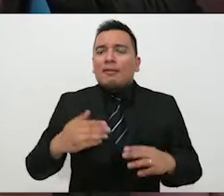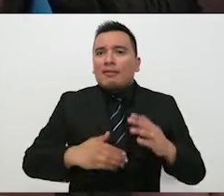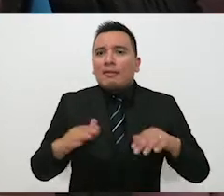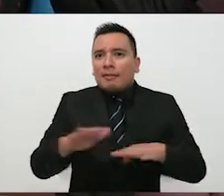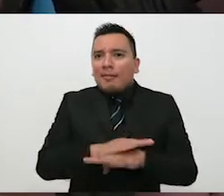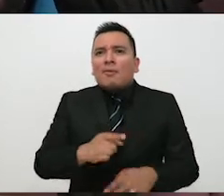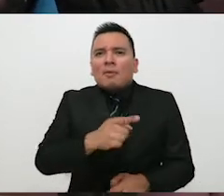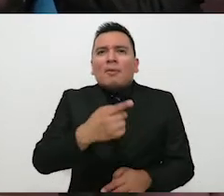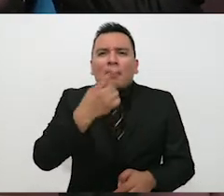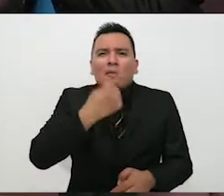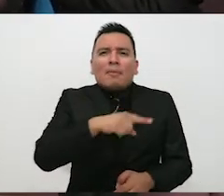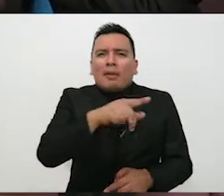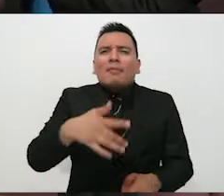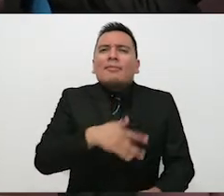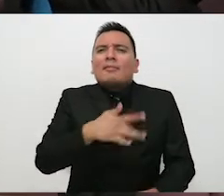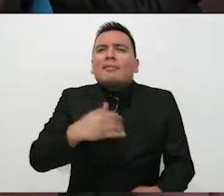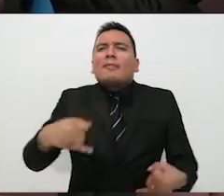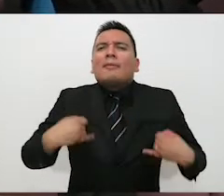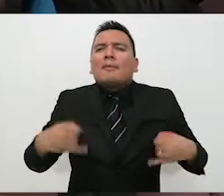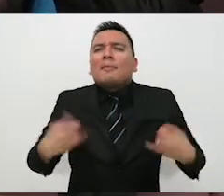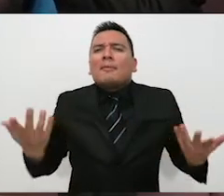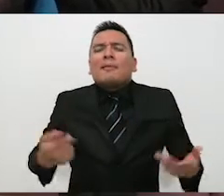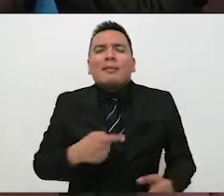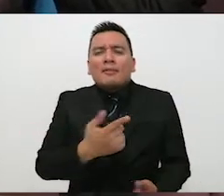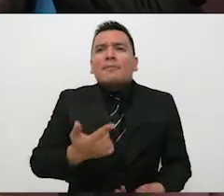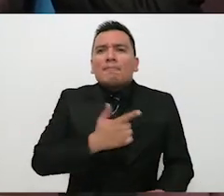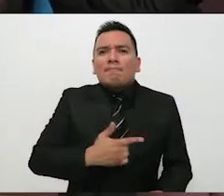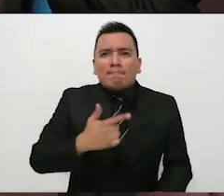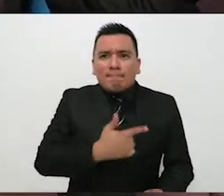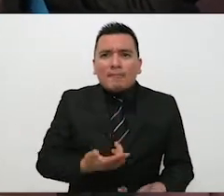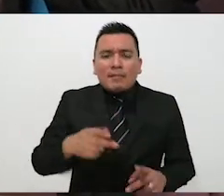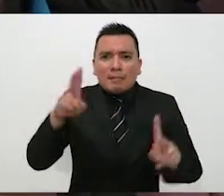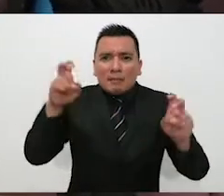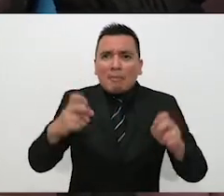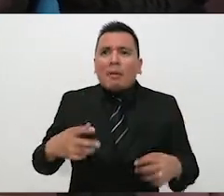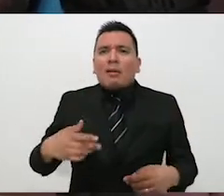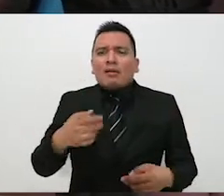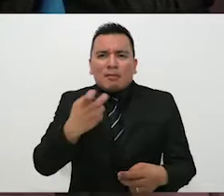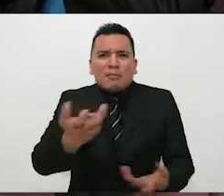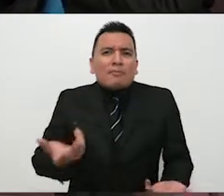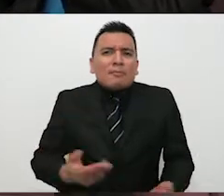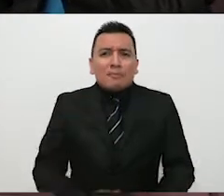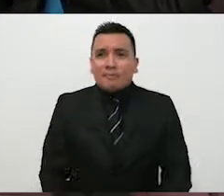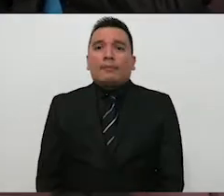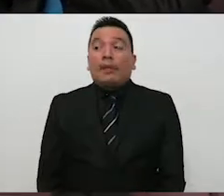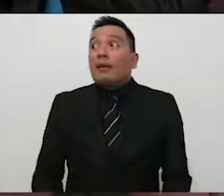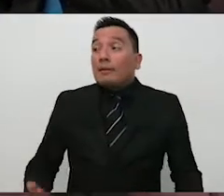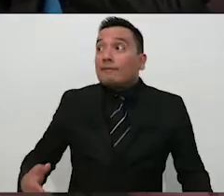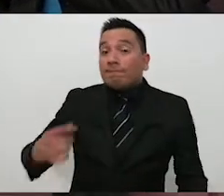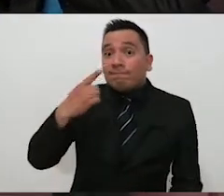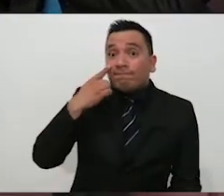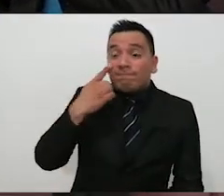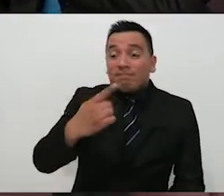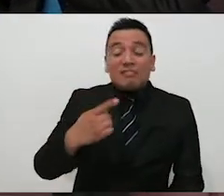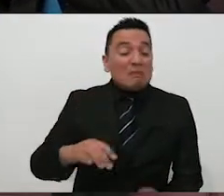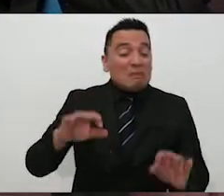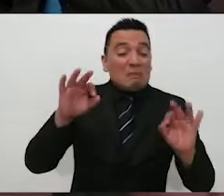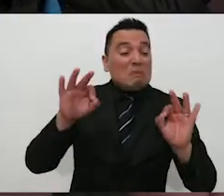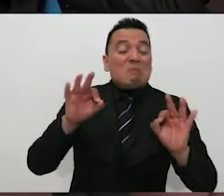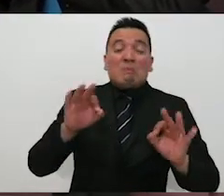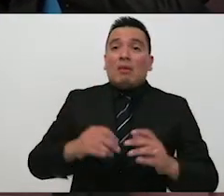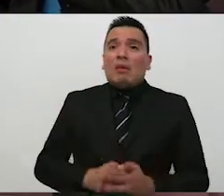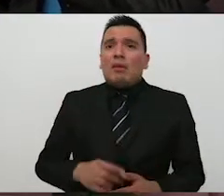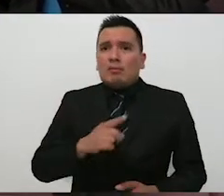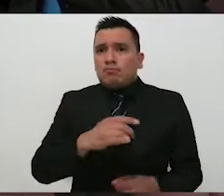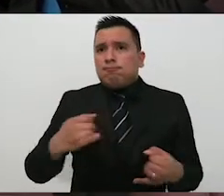respuesta han tenido de los jóvenes de las nuevas generaciones cuando se hablan de este tipo de temas? Fíjate que muy buena. Es en los jóvenes en los que